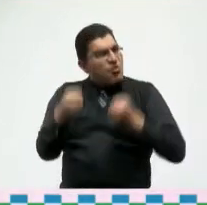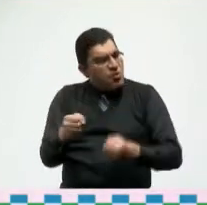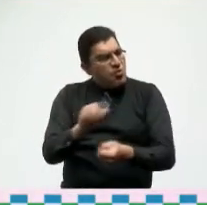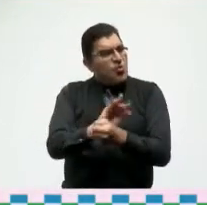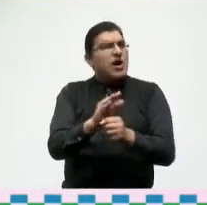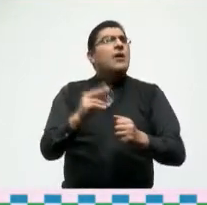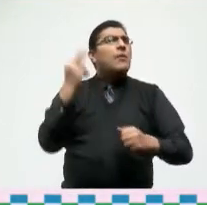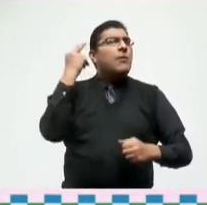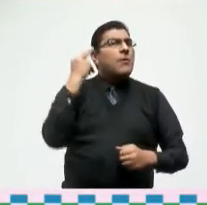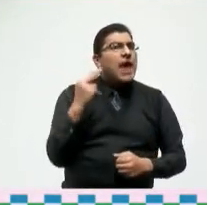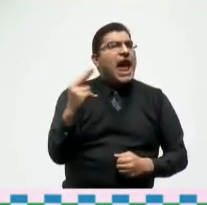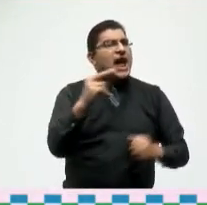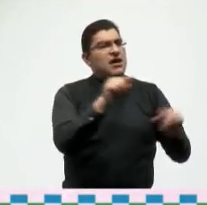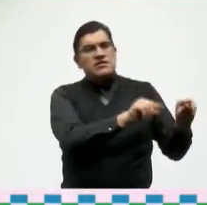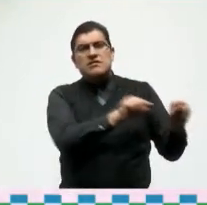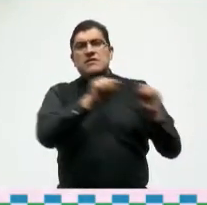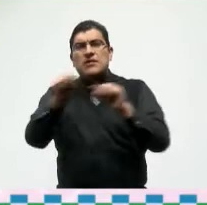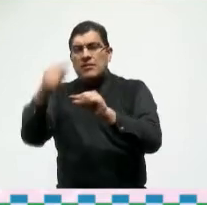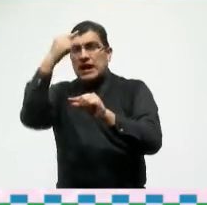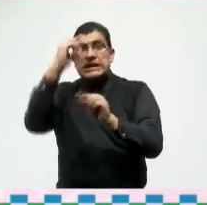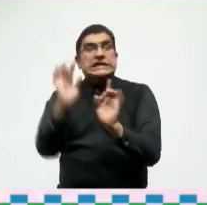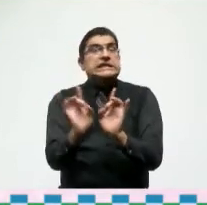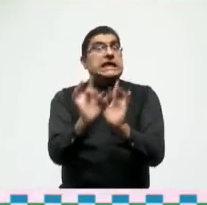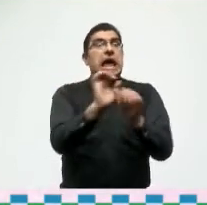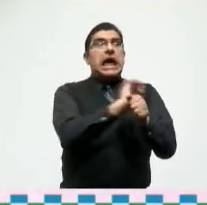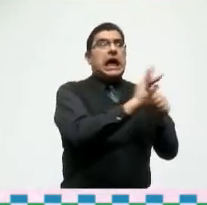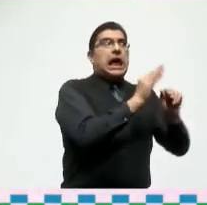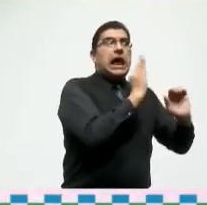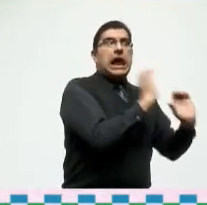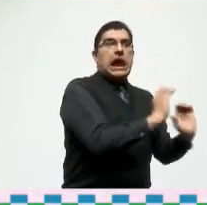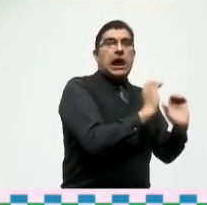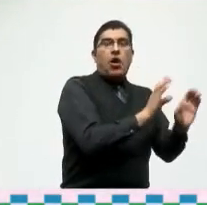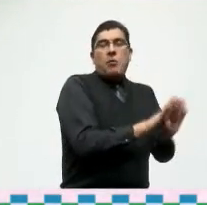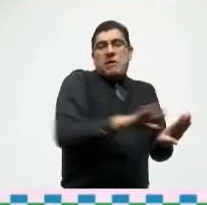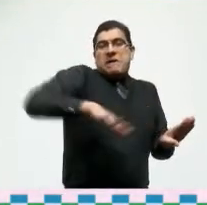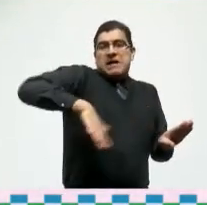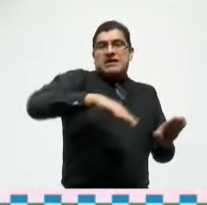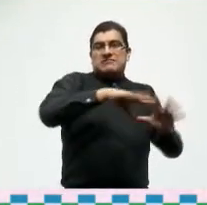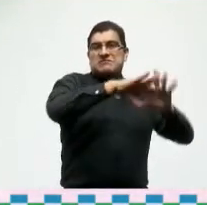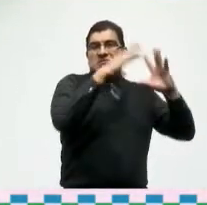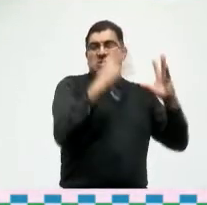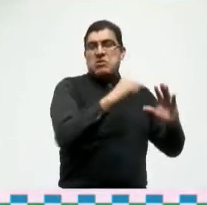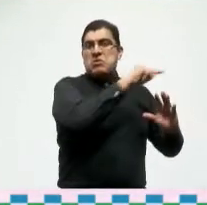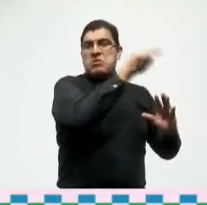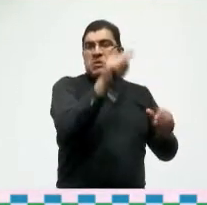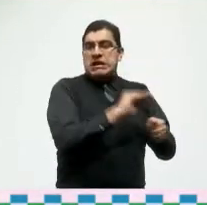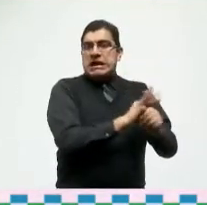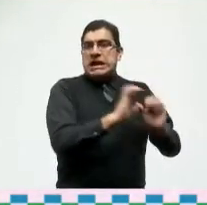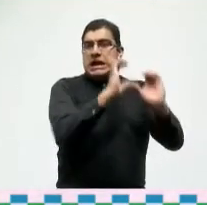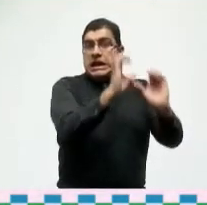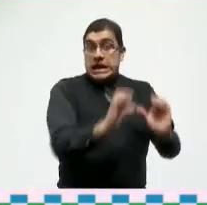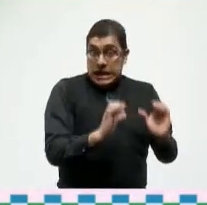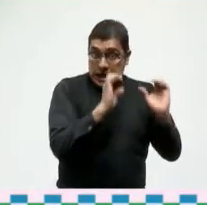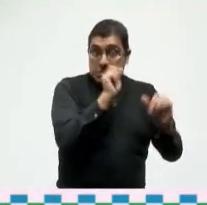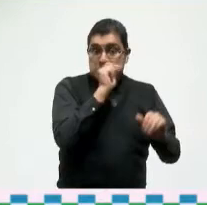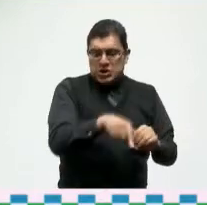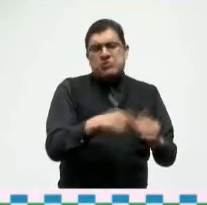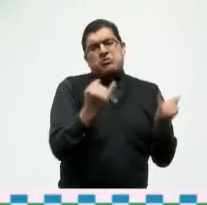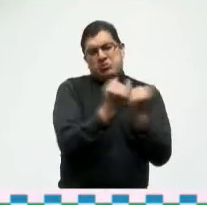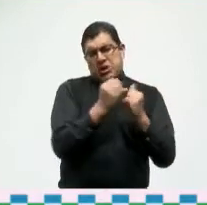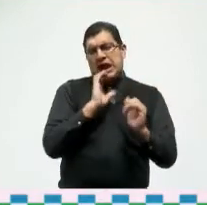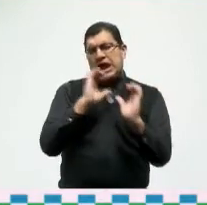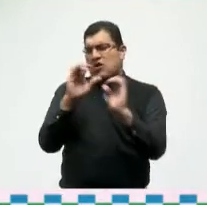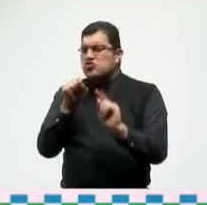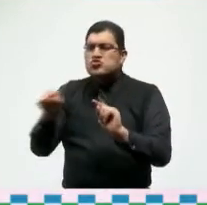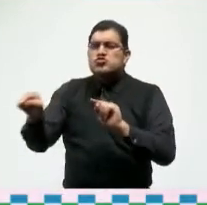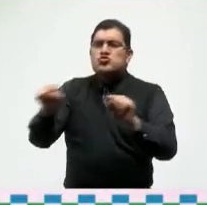de viaje que buscan los mercados ante una emergencia sanitaria como la que se vive en todo el mundo sabemos que